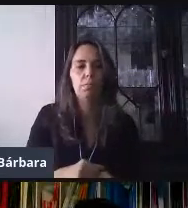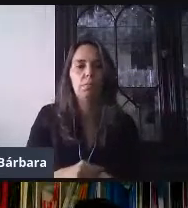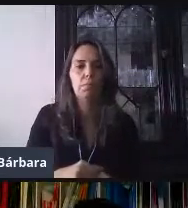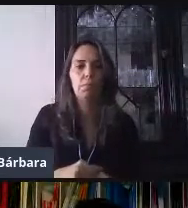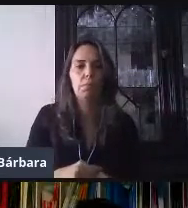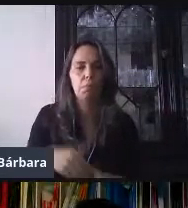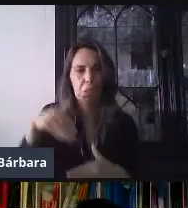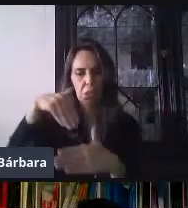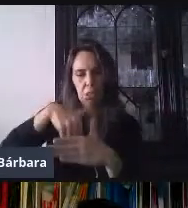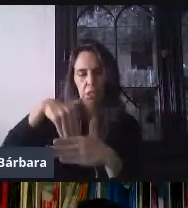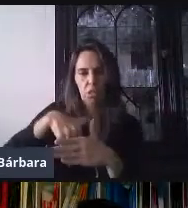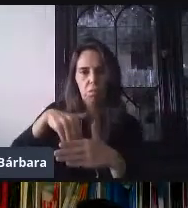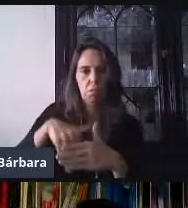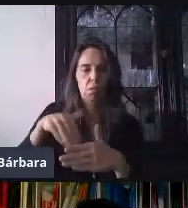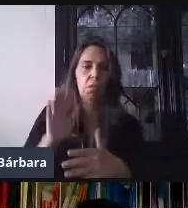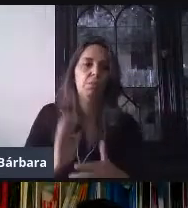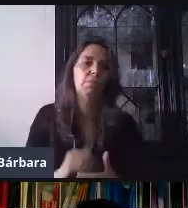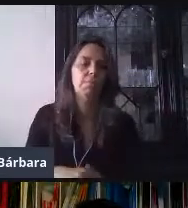yo voy a seleccionar.